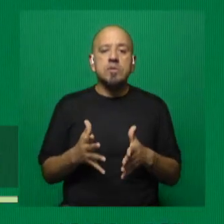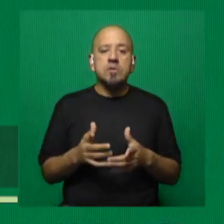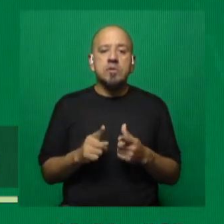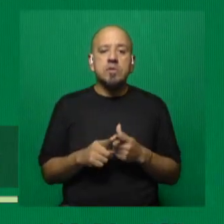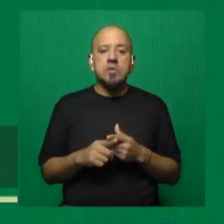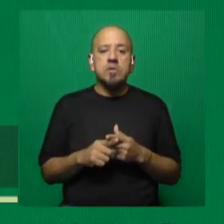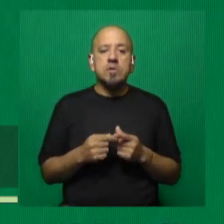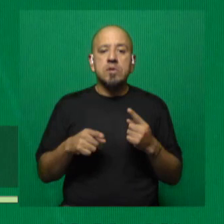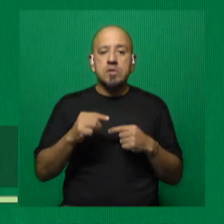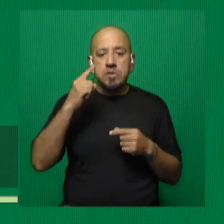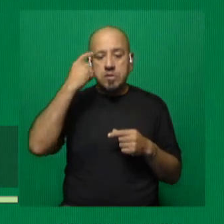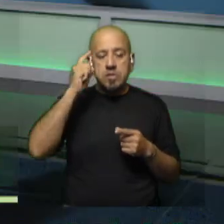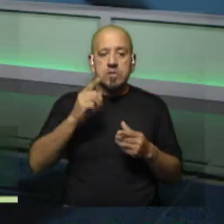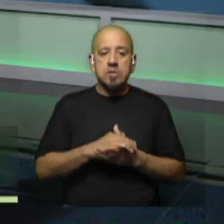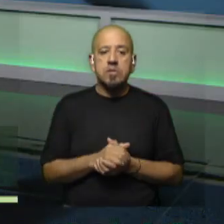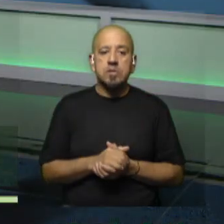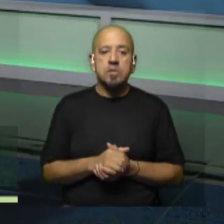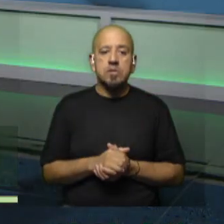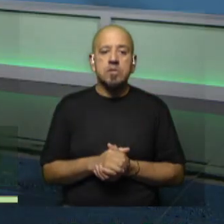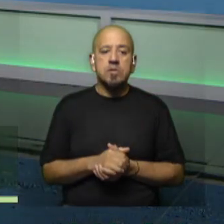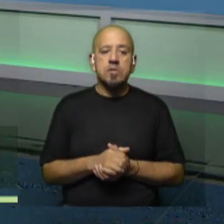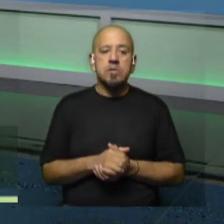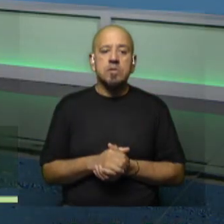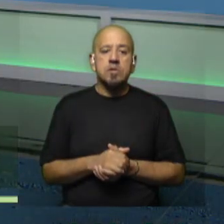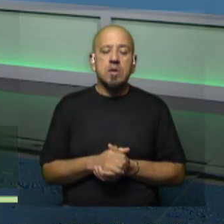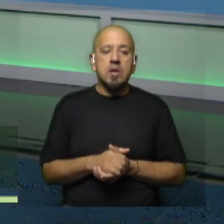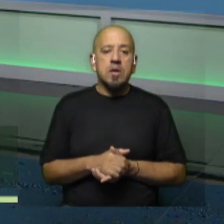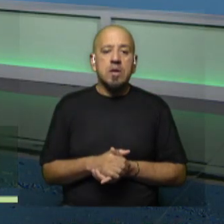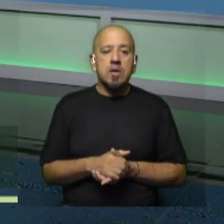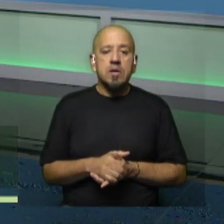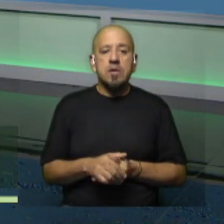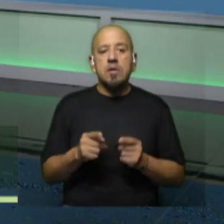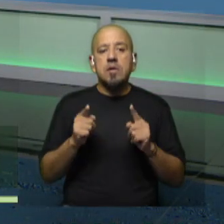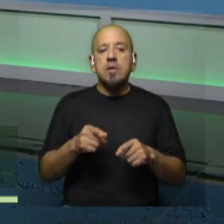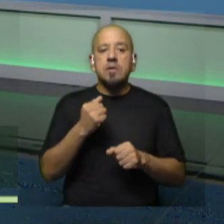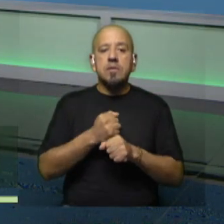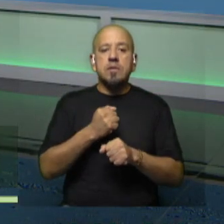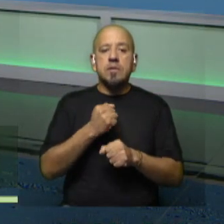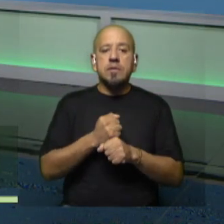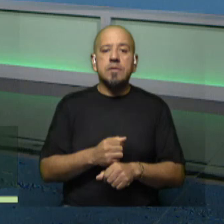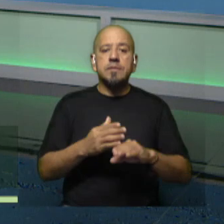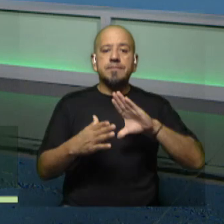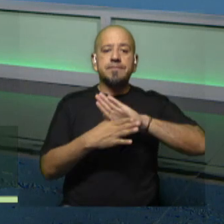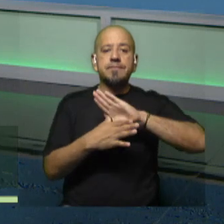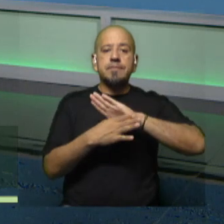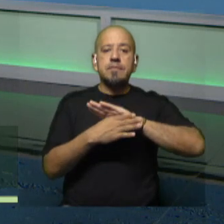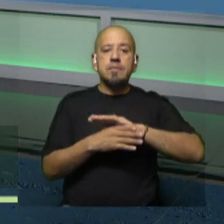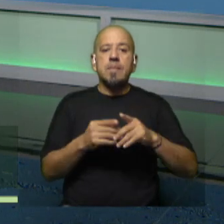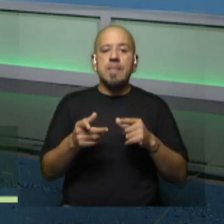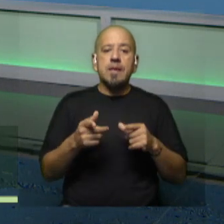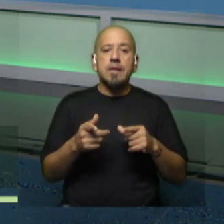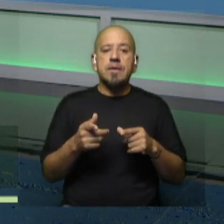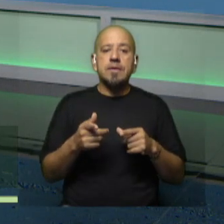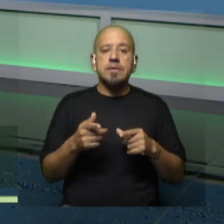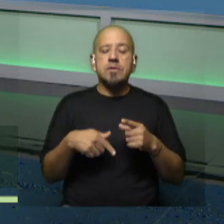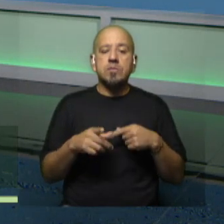esta iniciativa, Julieta? Esto se da teniendo en cuenta y en un marco de trabajo del Ministerio de Desarrollo Social que tiene como